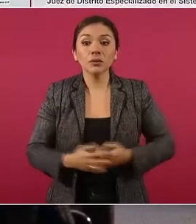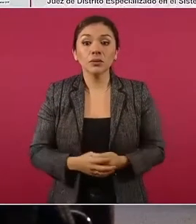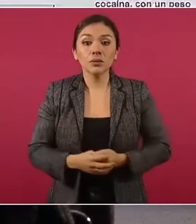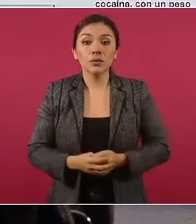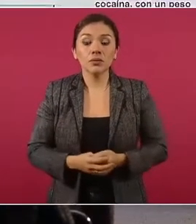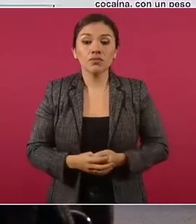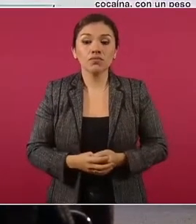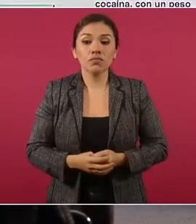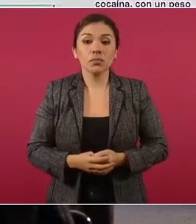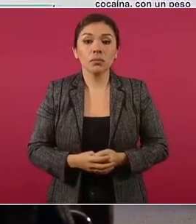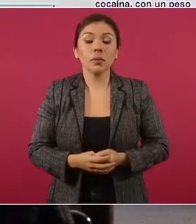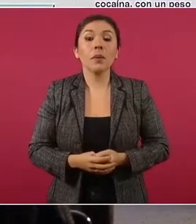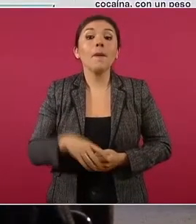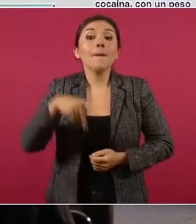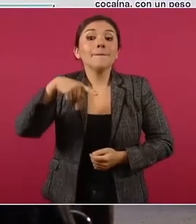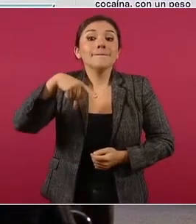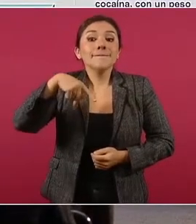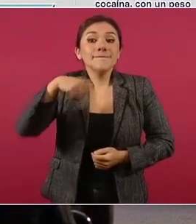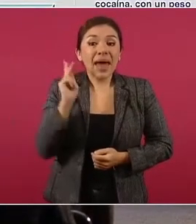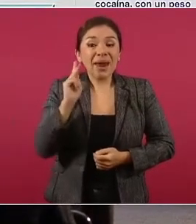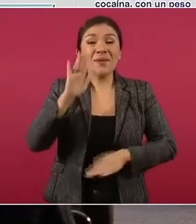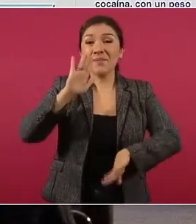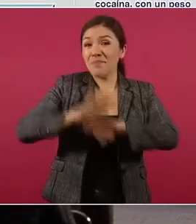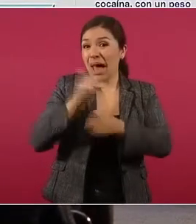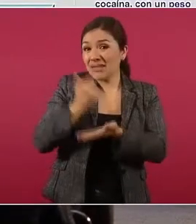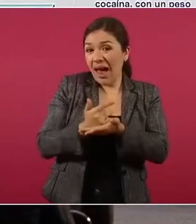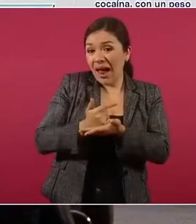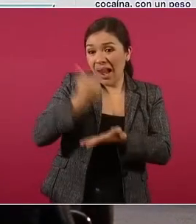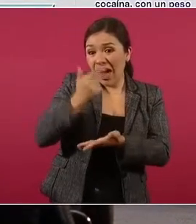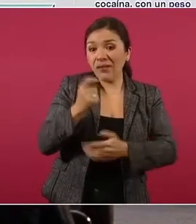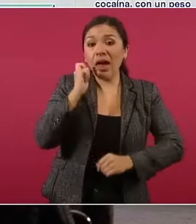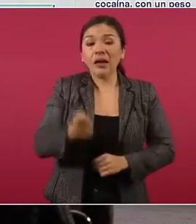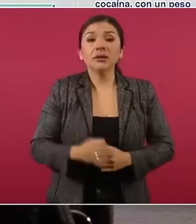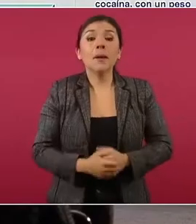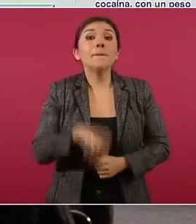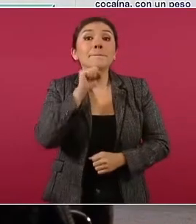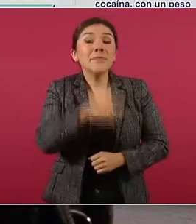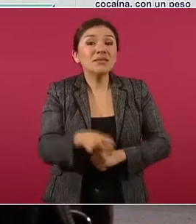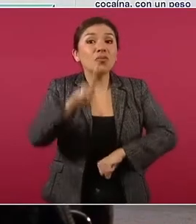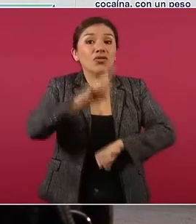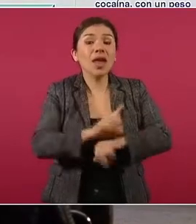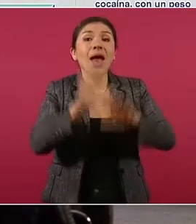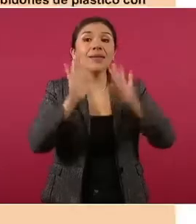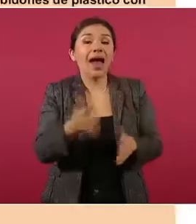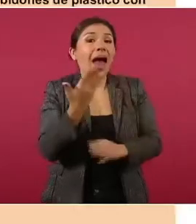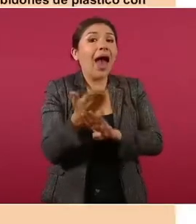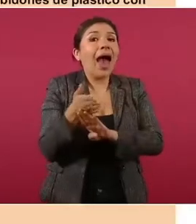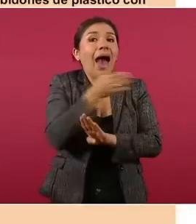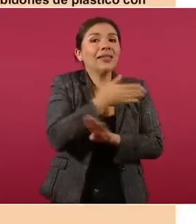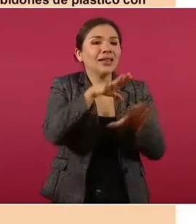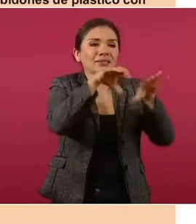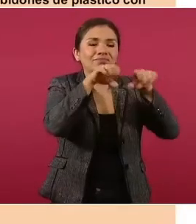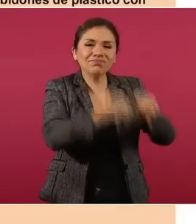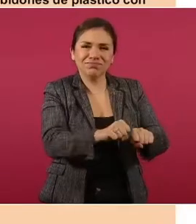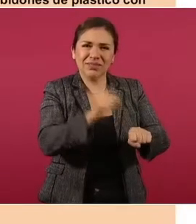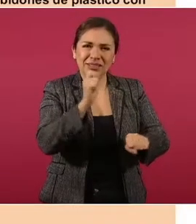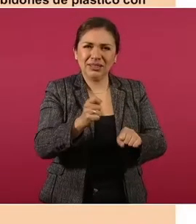Pero aquí lo grave es que ese día se había asegurado una embarcación menor,